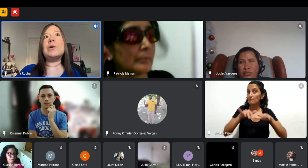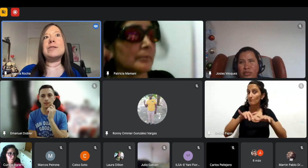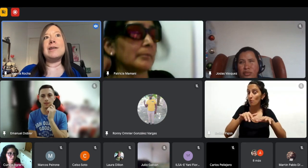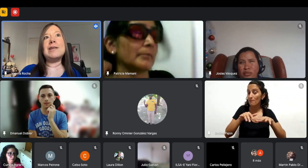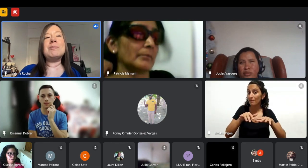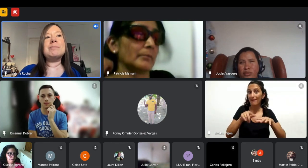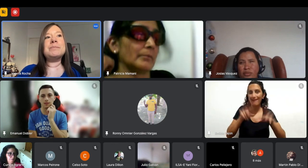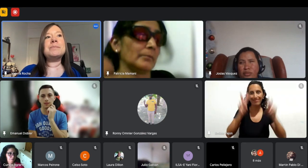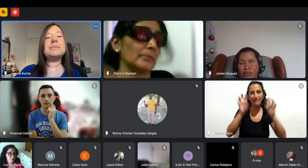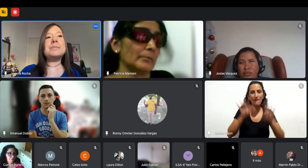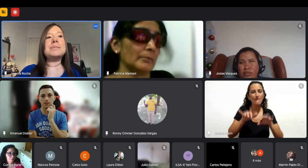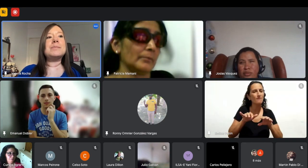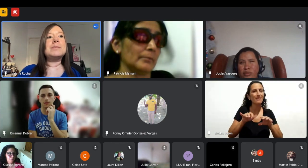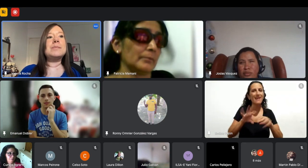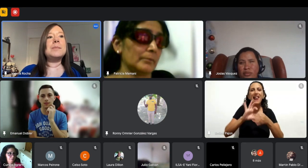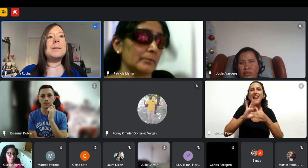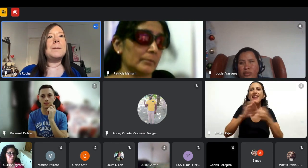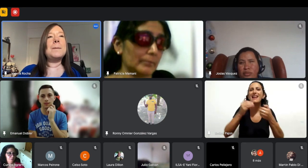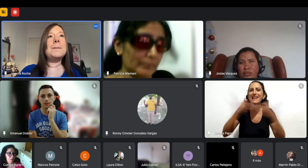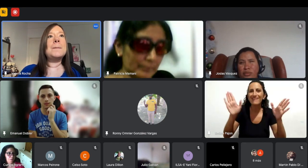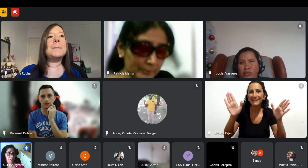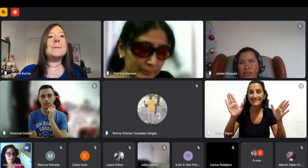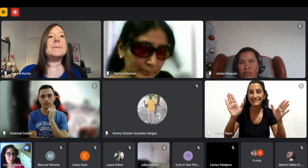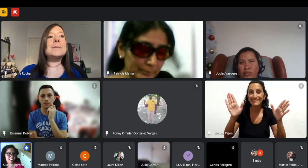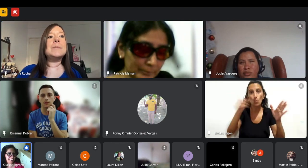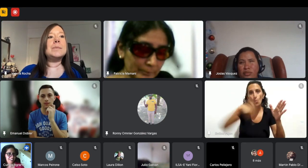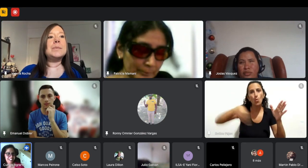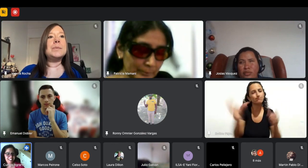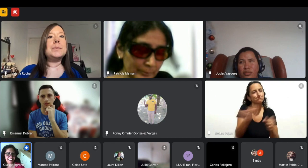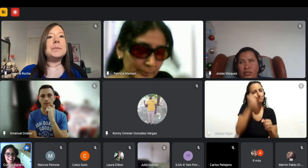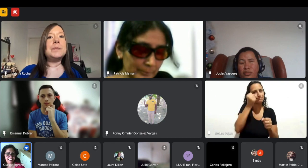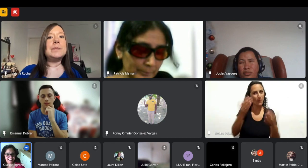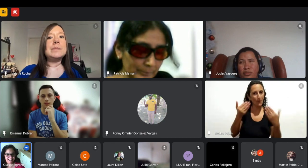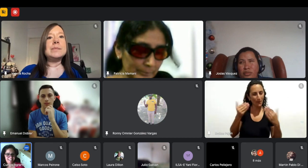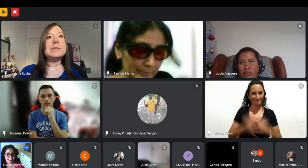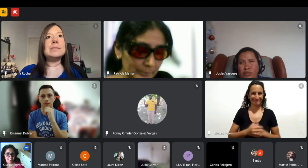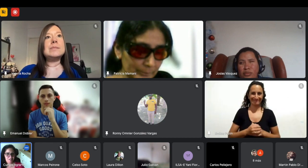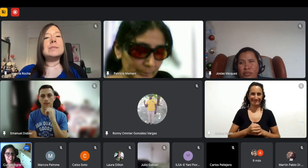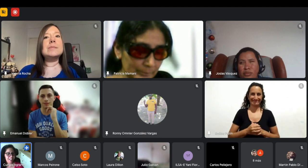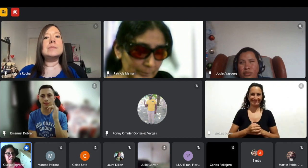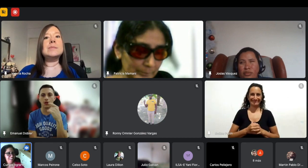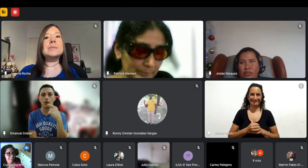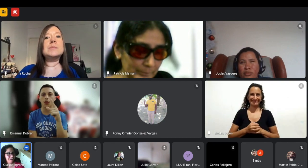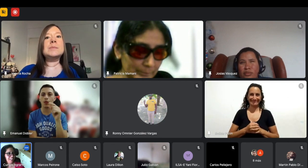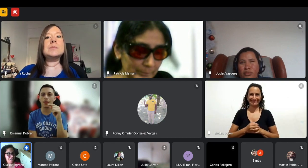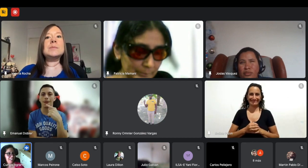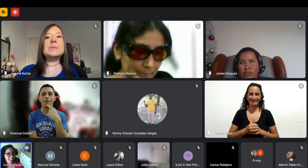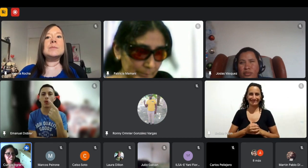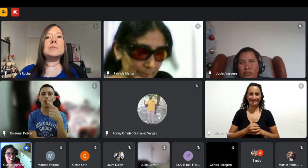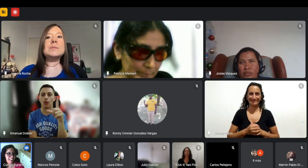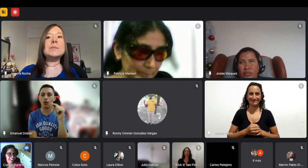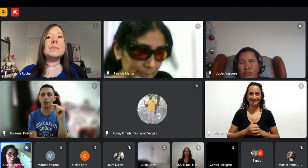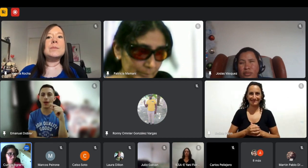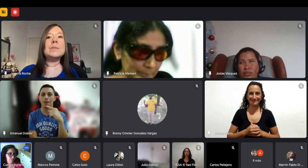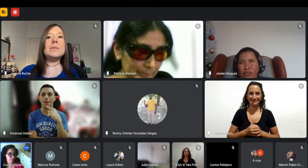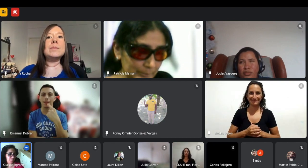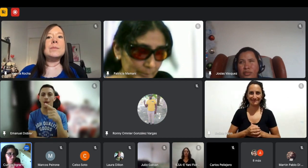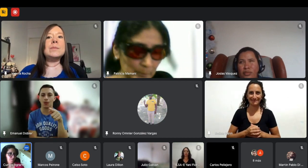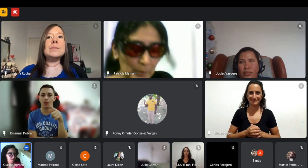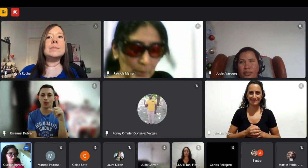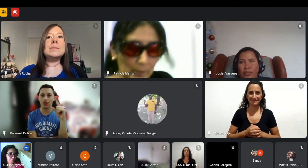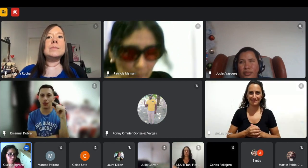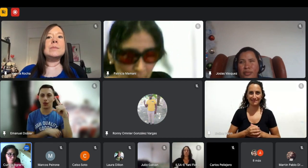aprovecharlo bueno Valen muchas gracias Patry ¿qué consejito darías?